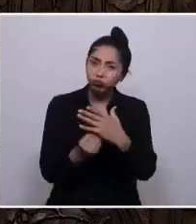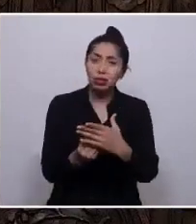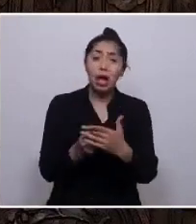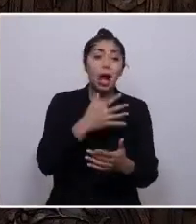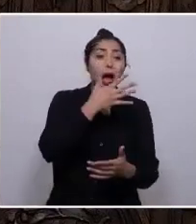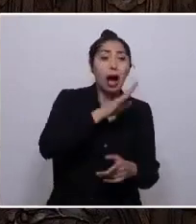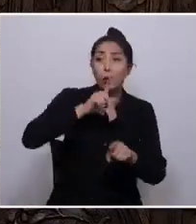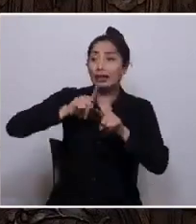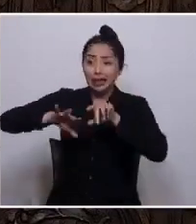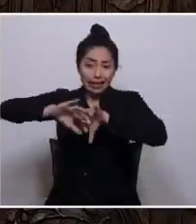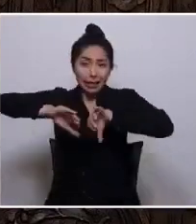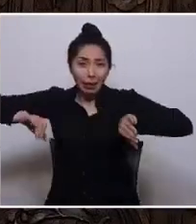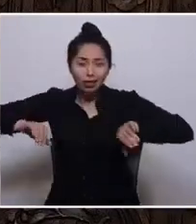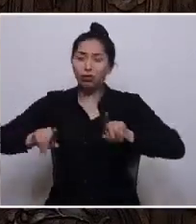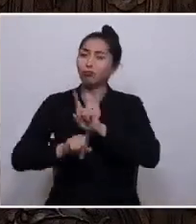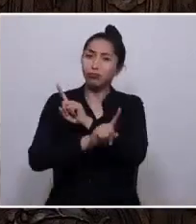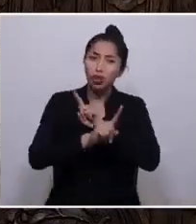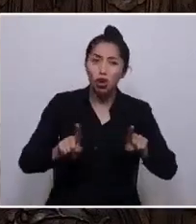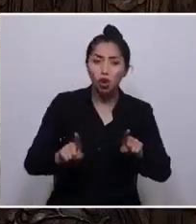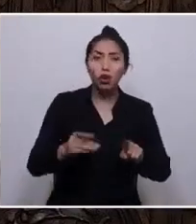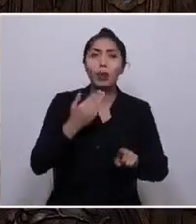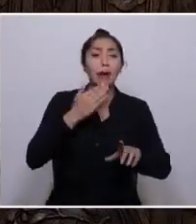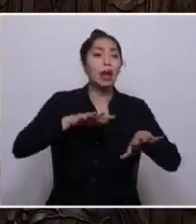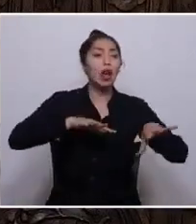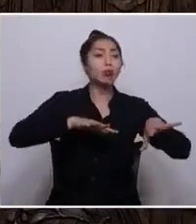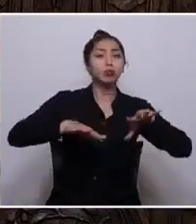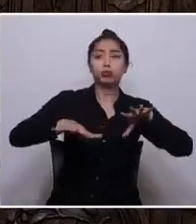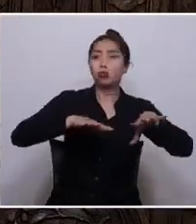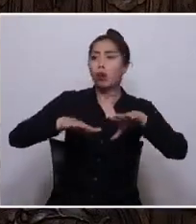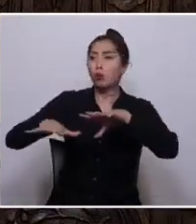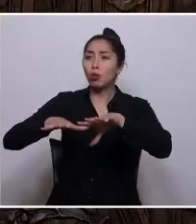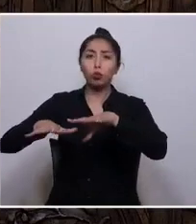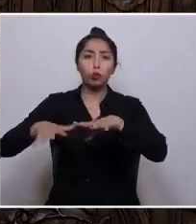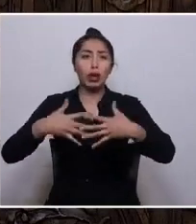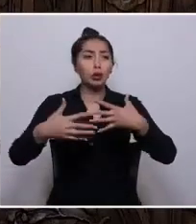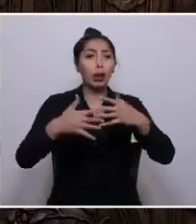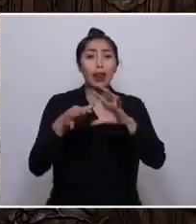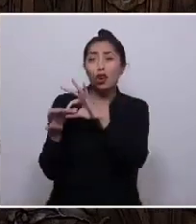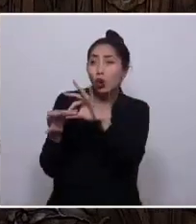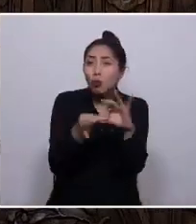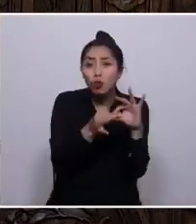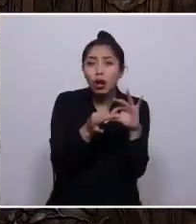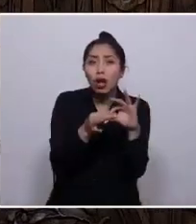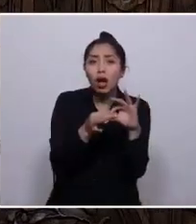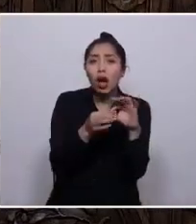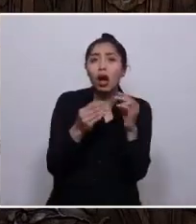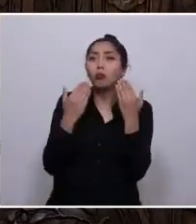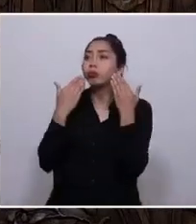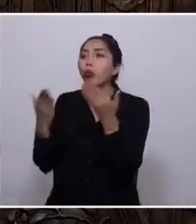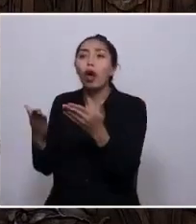No más privatización de los bienes comunes. Esto debe cambiar.